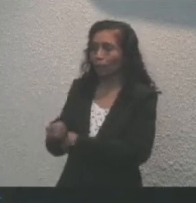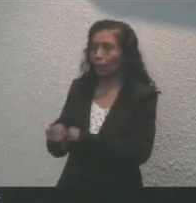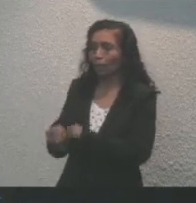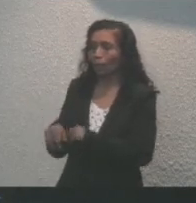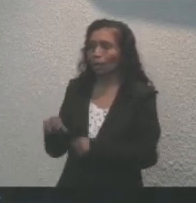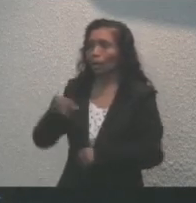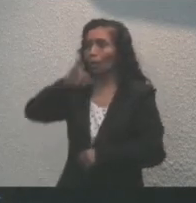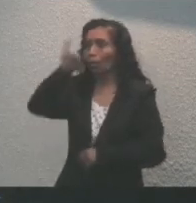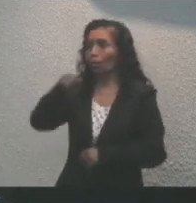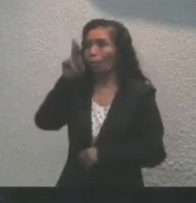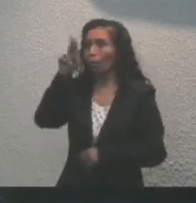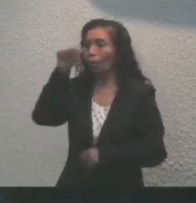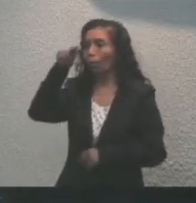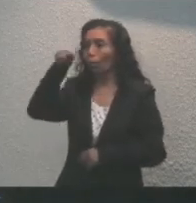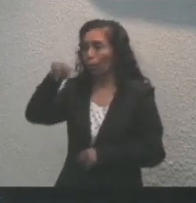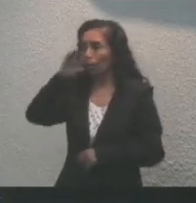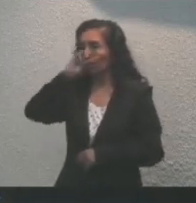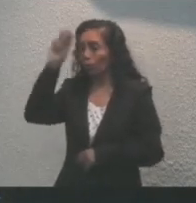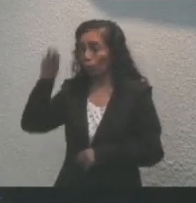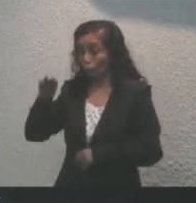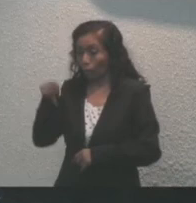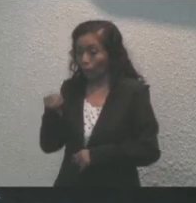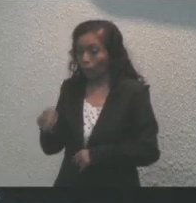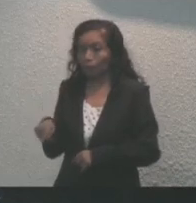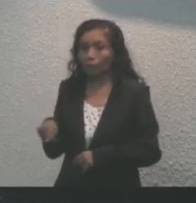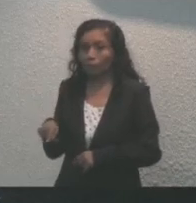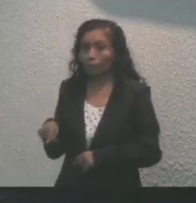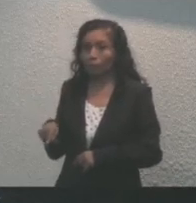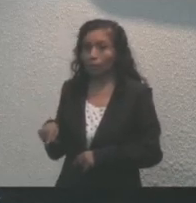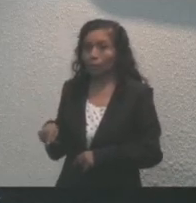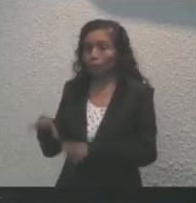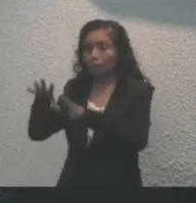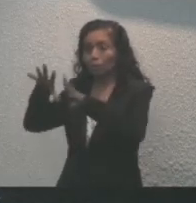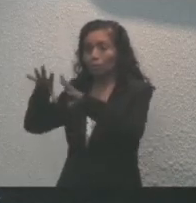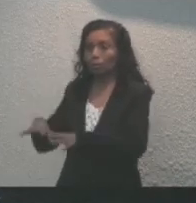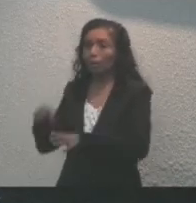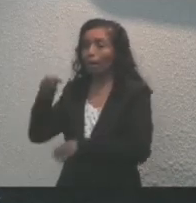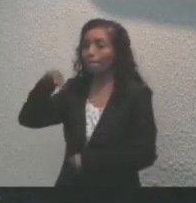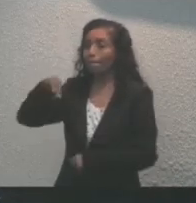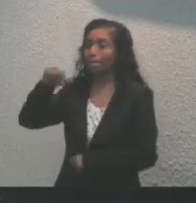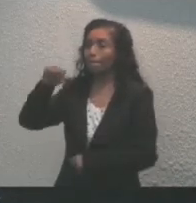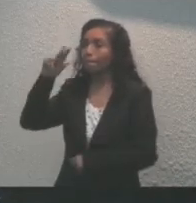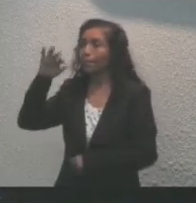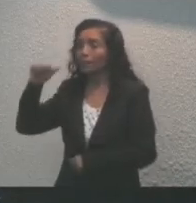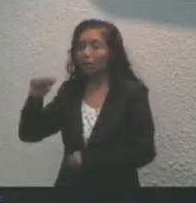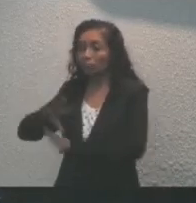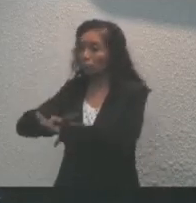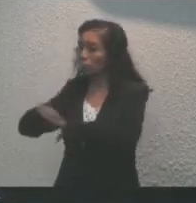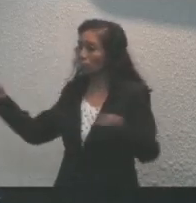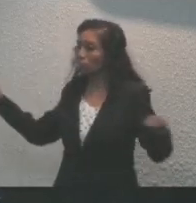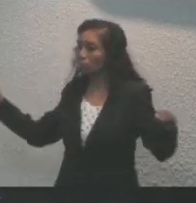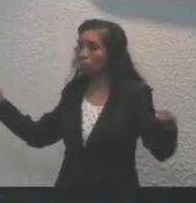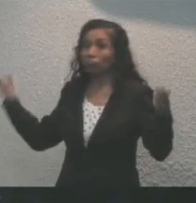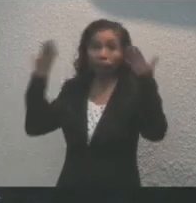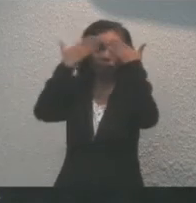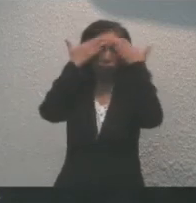Cruzó Juan de la Cruz y ahí se pierde el rastro de María Huijap. No